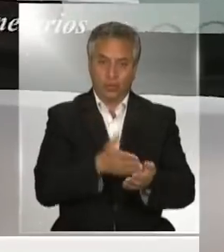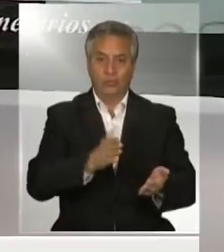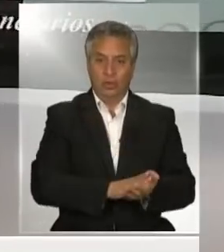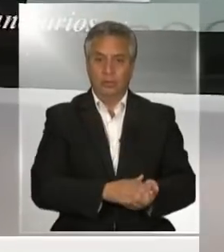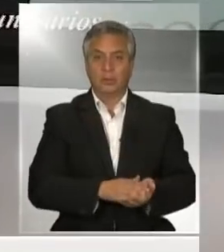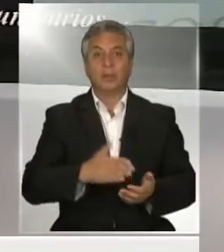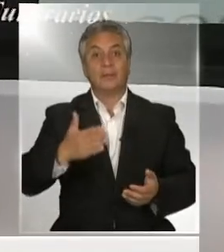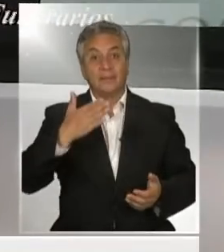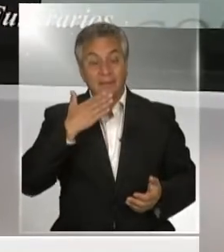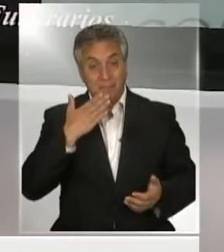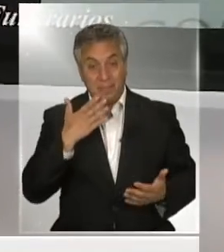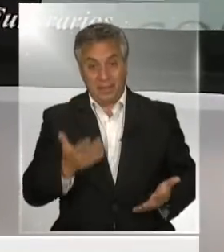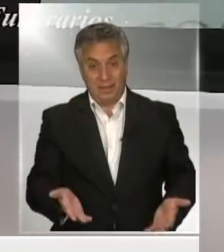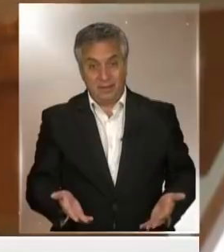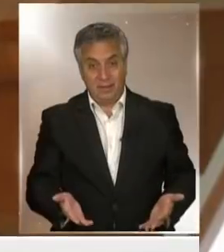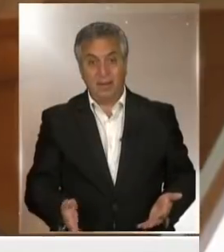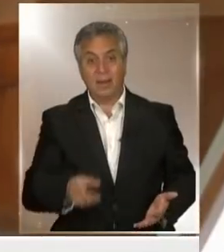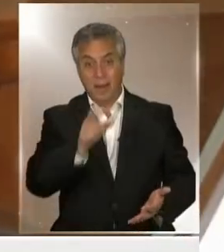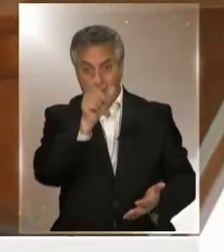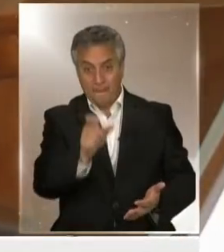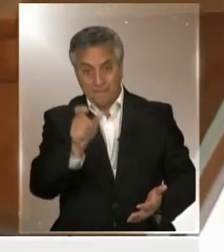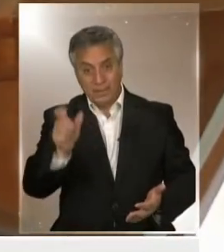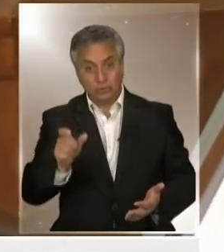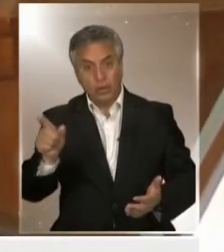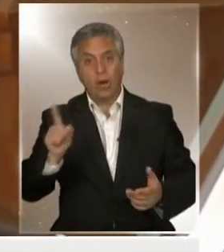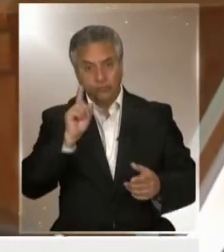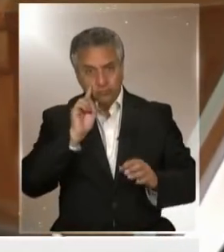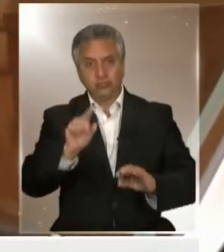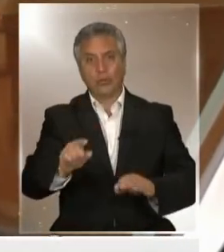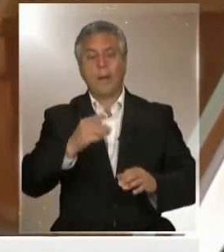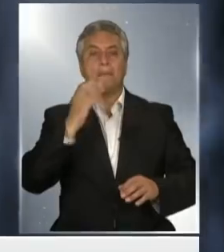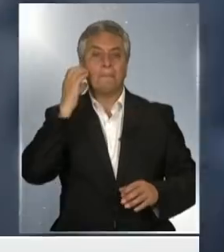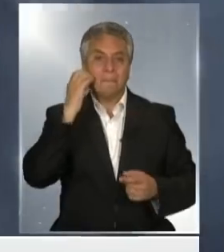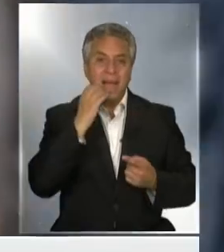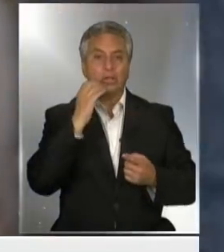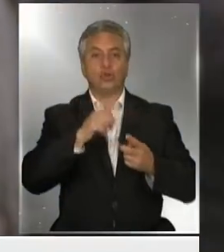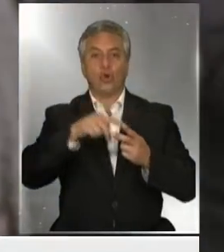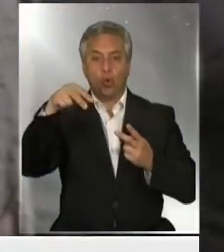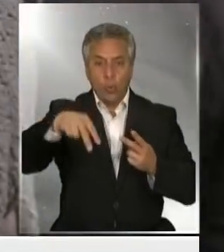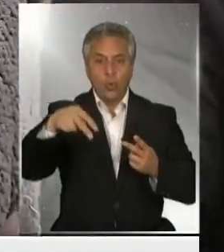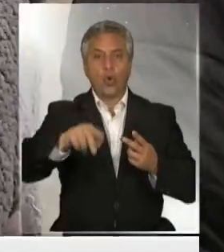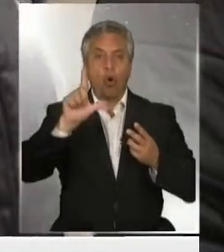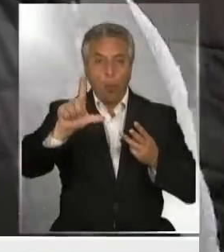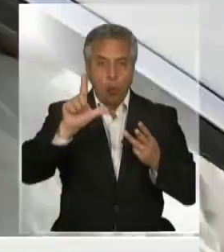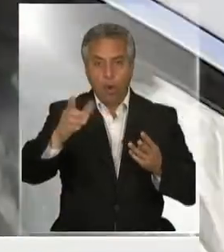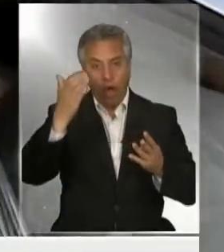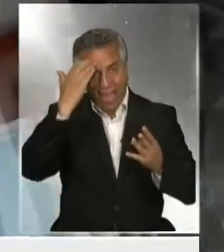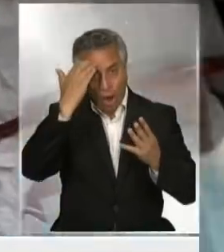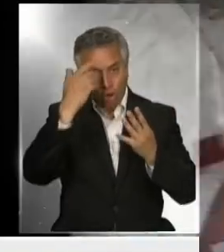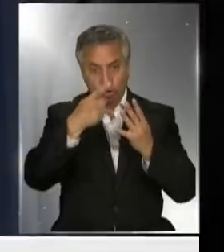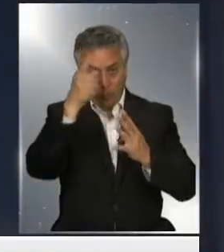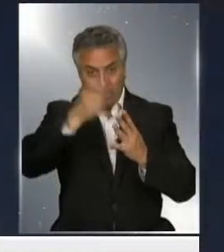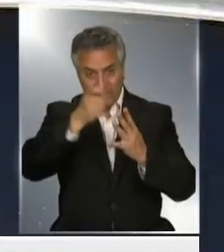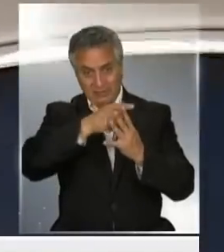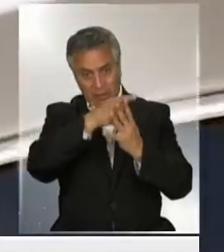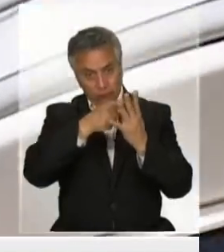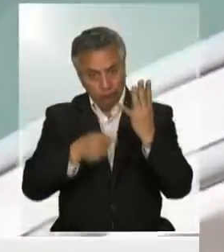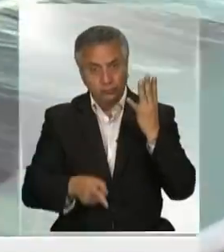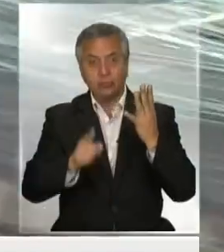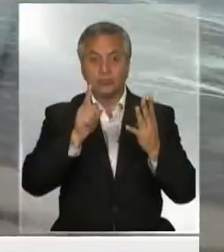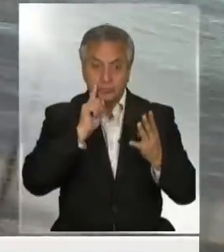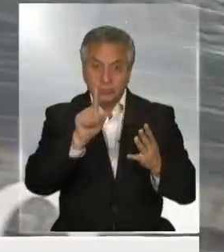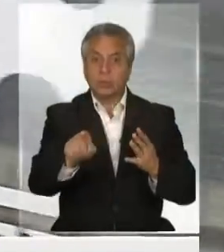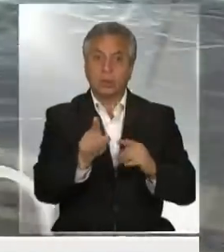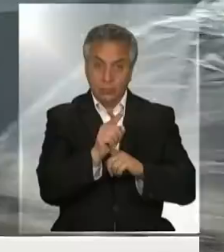víctimas totales estuvo contagiada. Los meses de mayo, junio, julio y agosto, los más críticos, cada uno con sobre